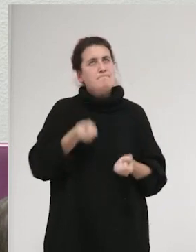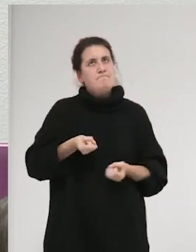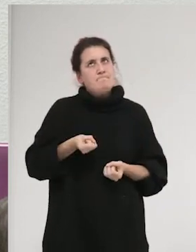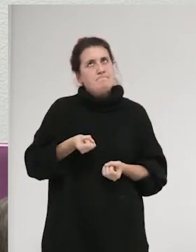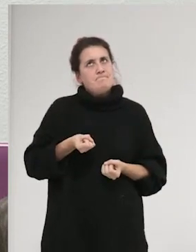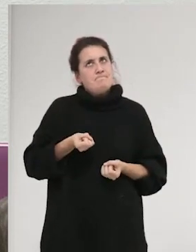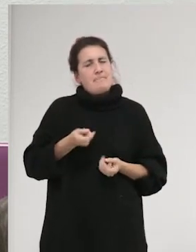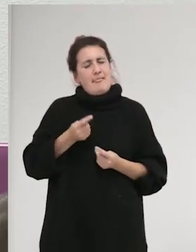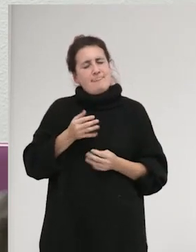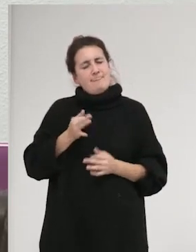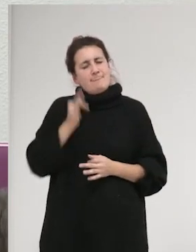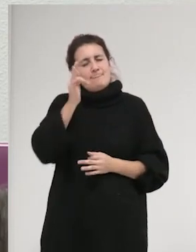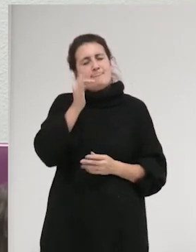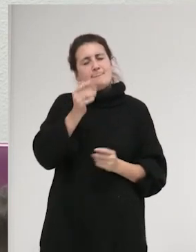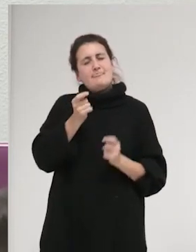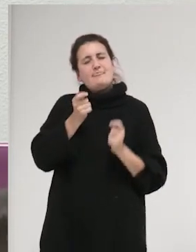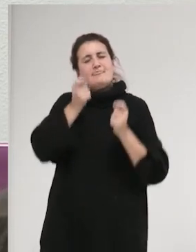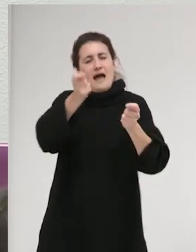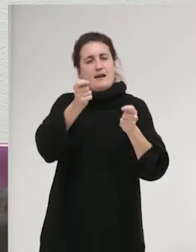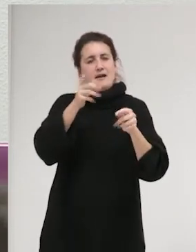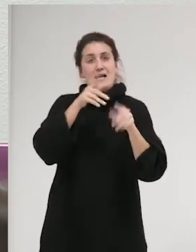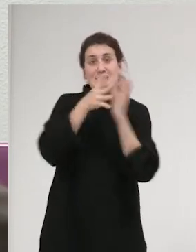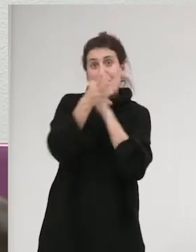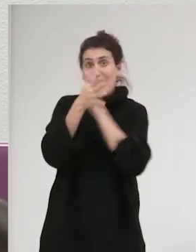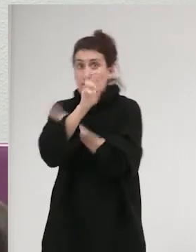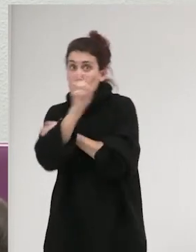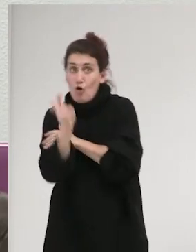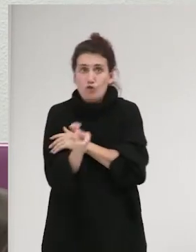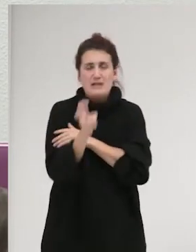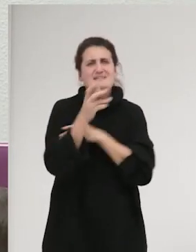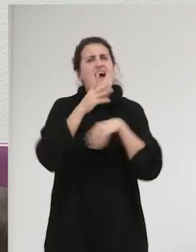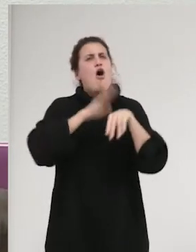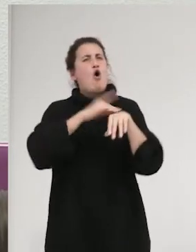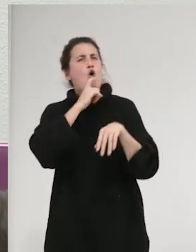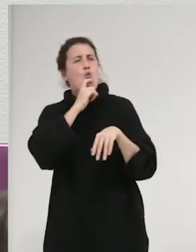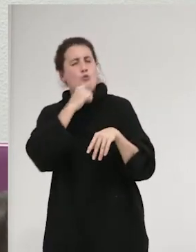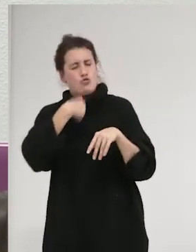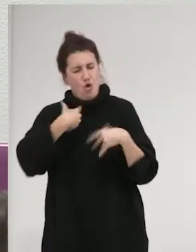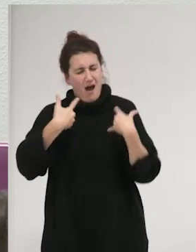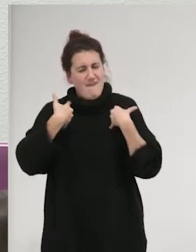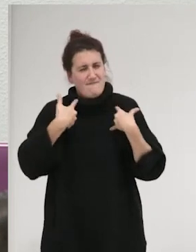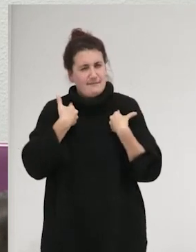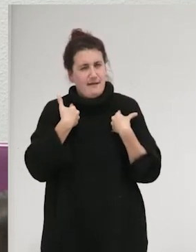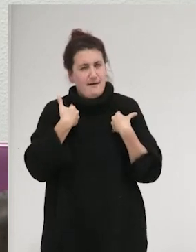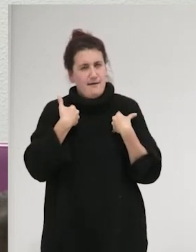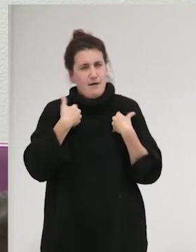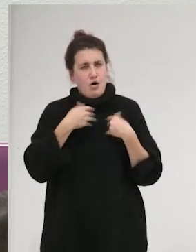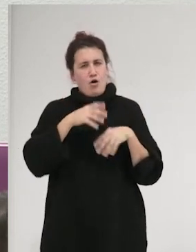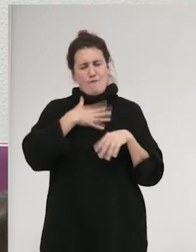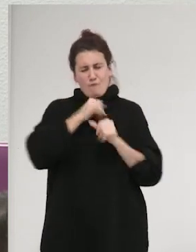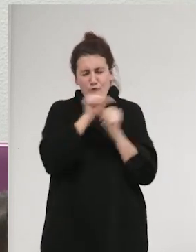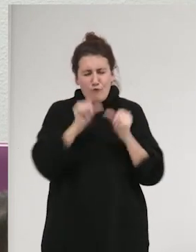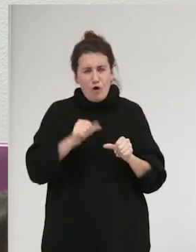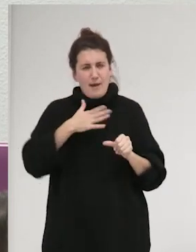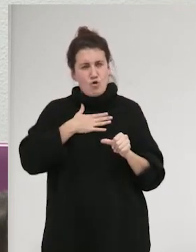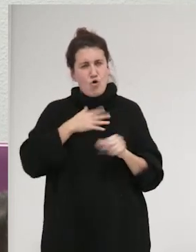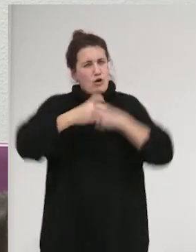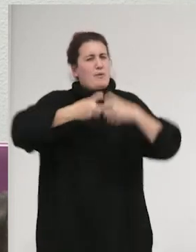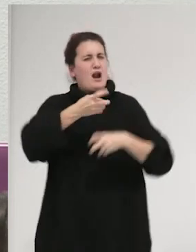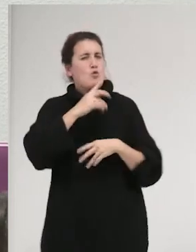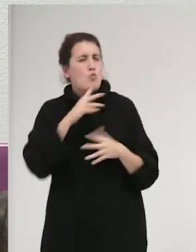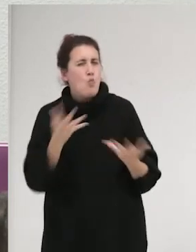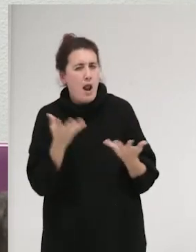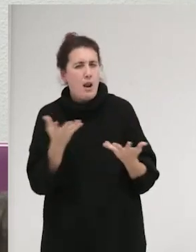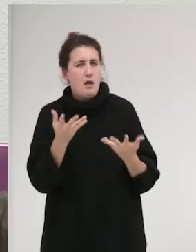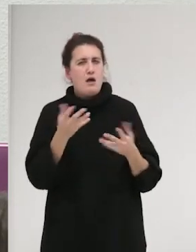otras explicaciones posibles a cómo me afecta a mí lo que acabo de vivir, de qué forma puedo vivir, recuperarme, de qué